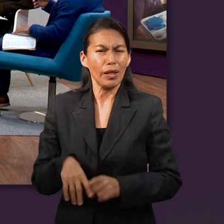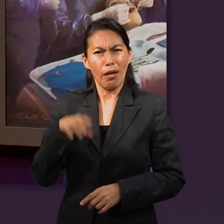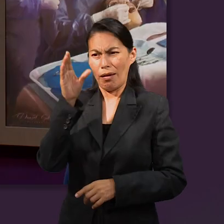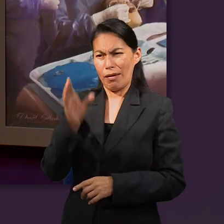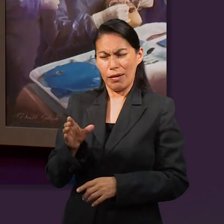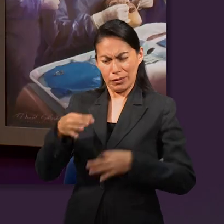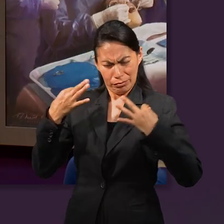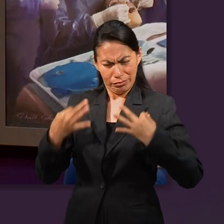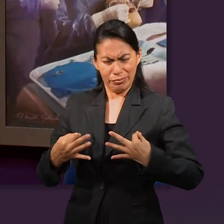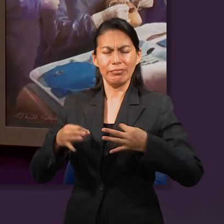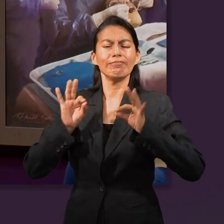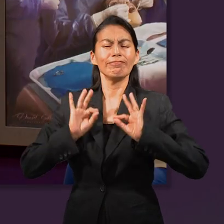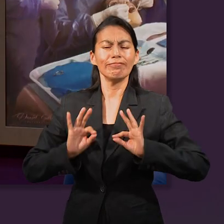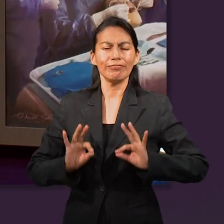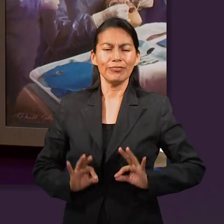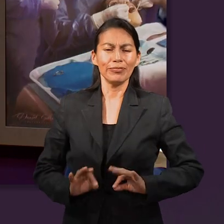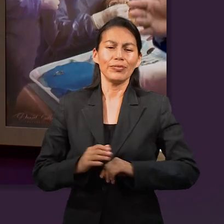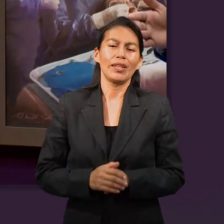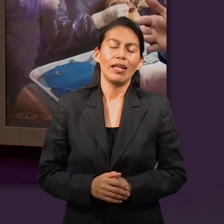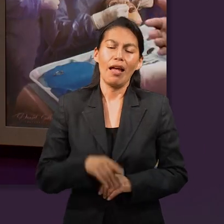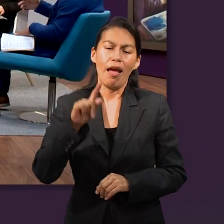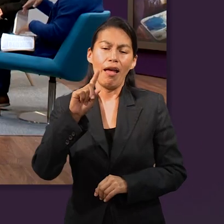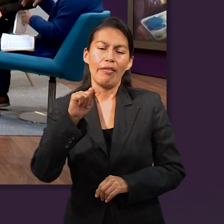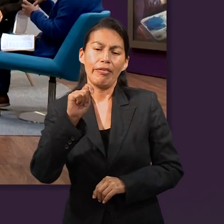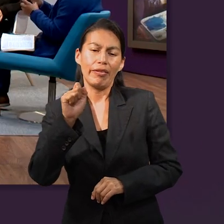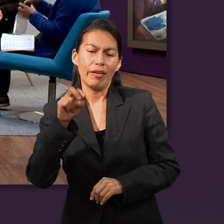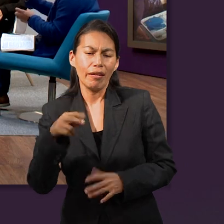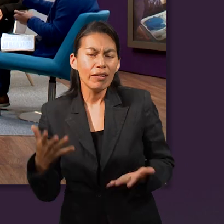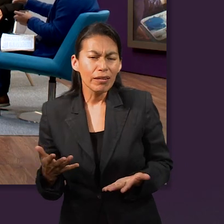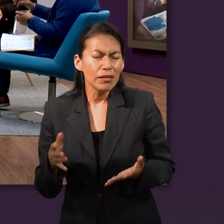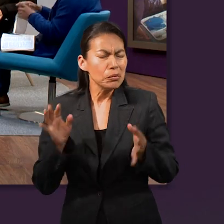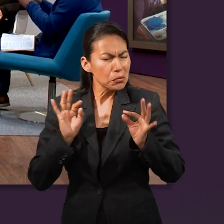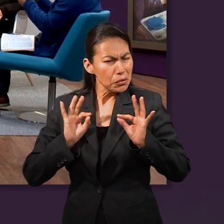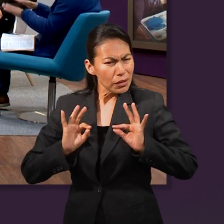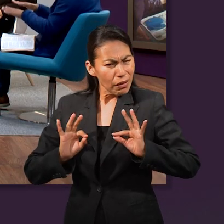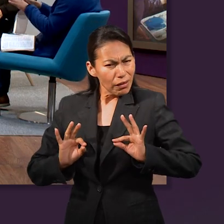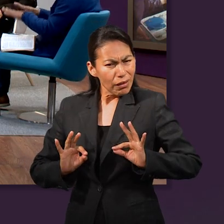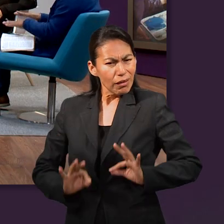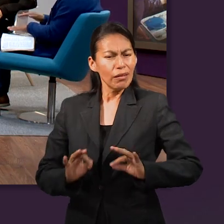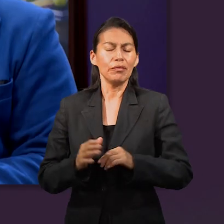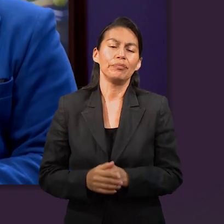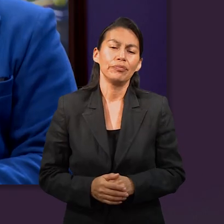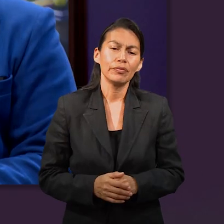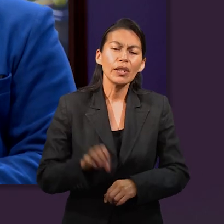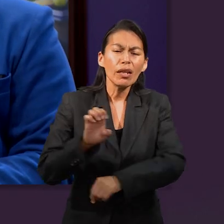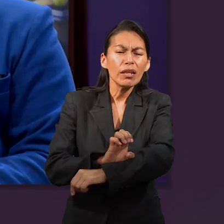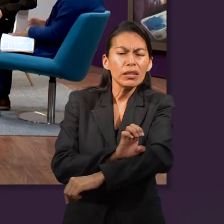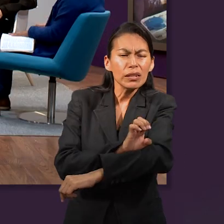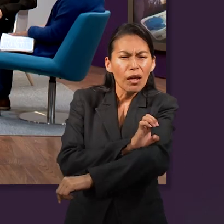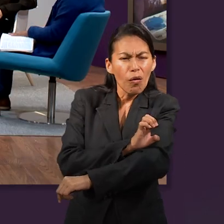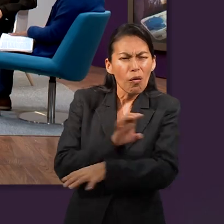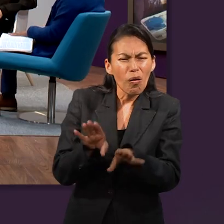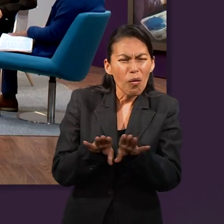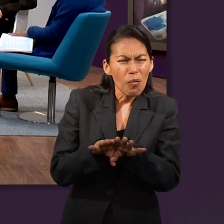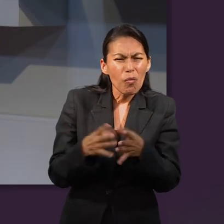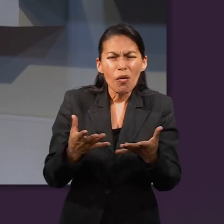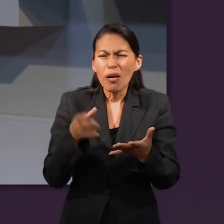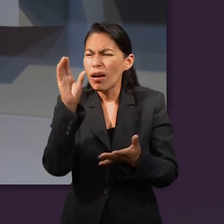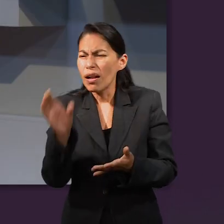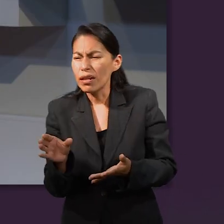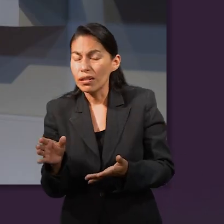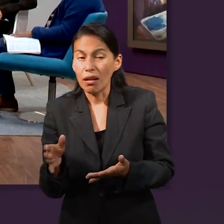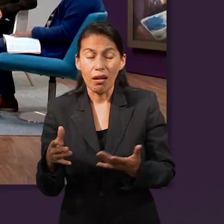era un carácter justo, un carácter tranquilo. Era tam, era pasible. Pasible. ¿Y cómo, y cómo era Esaú?